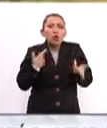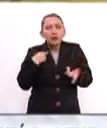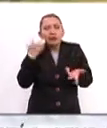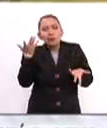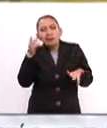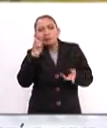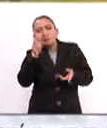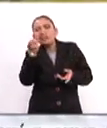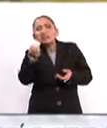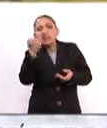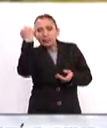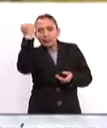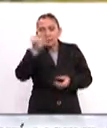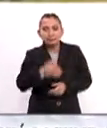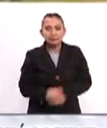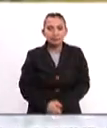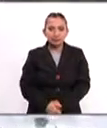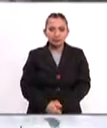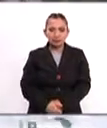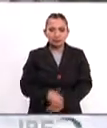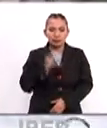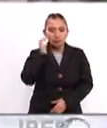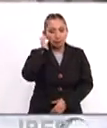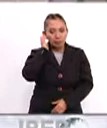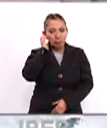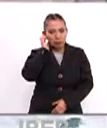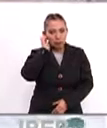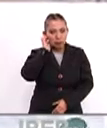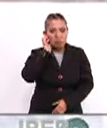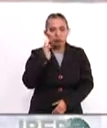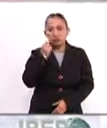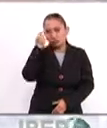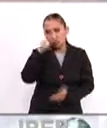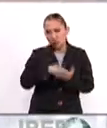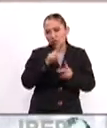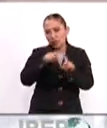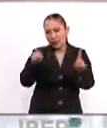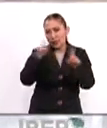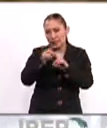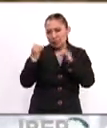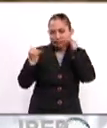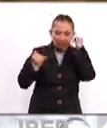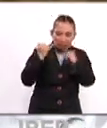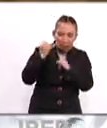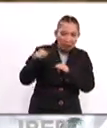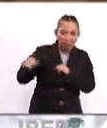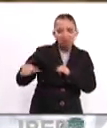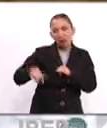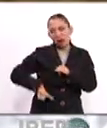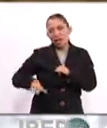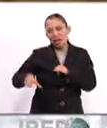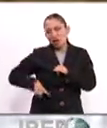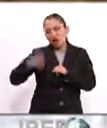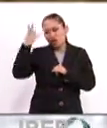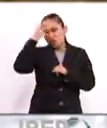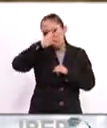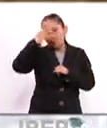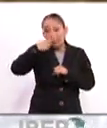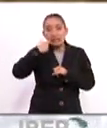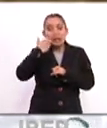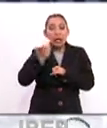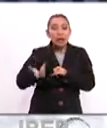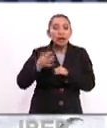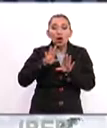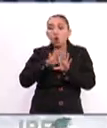interpretar esta postura. Bueno, yo creo que han sido varias las expresiones de parte de la administración Trump en el sentido que